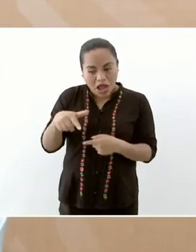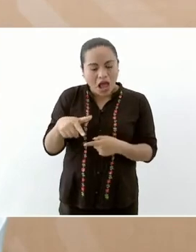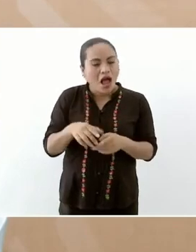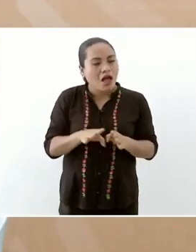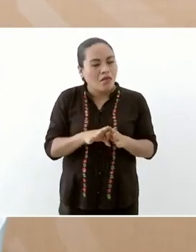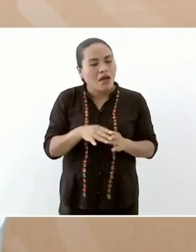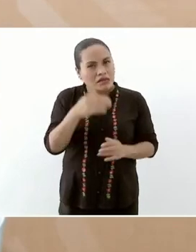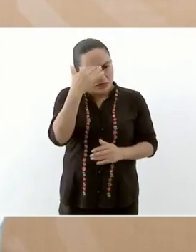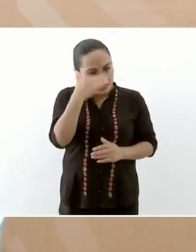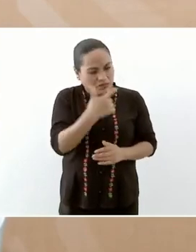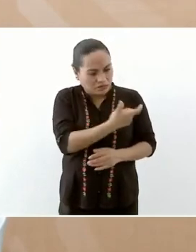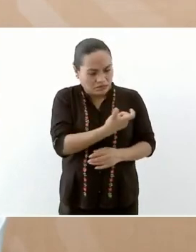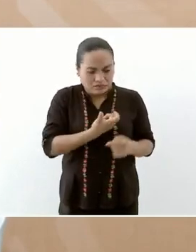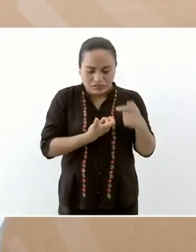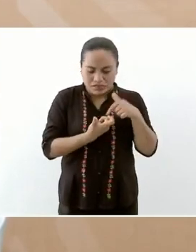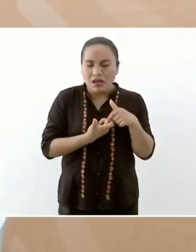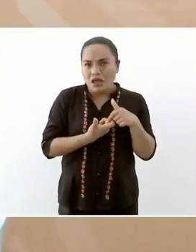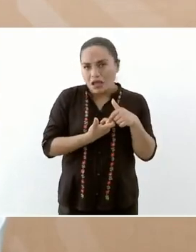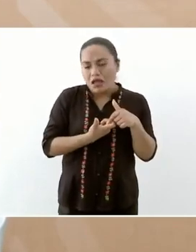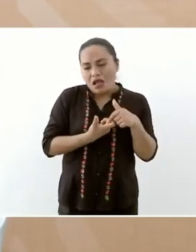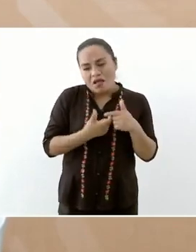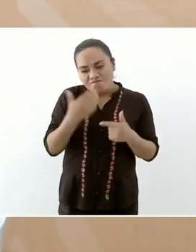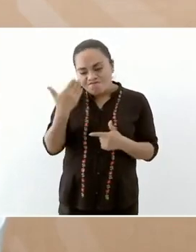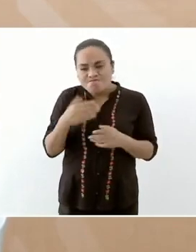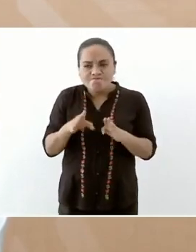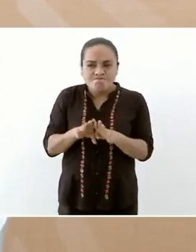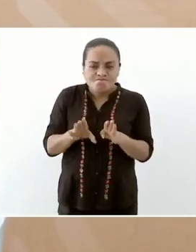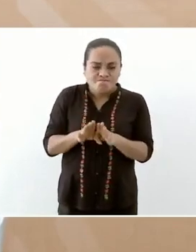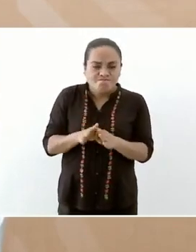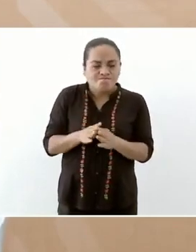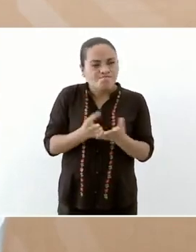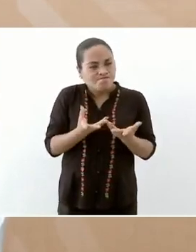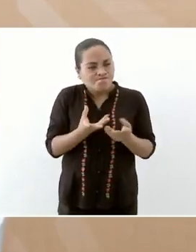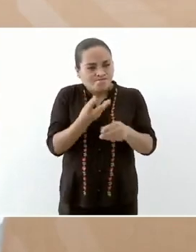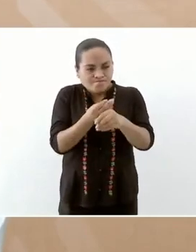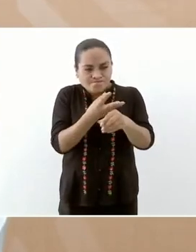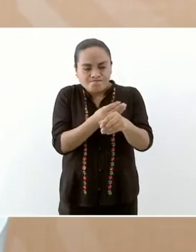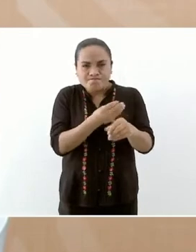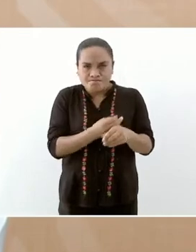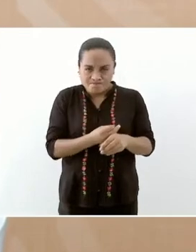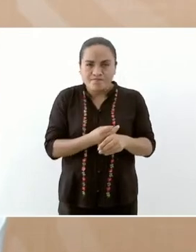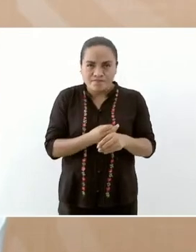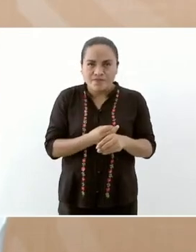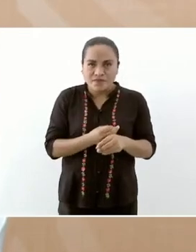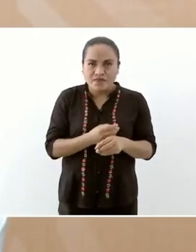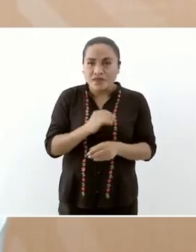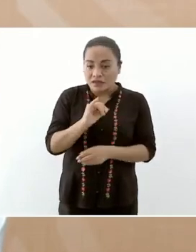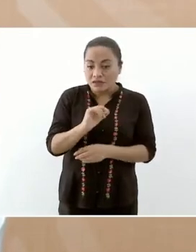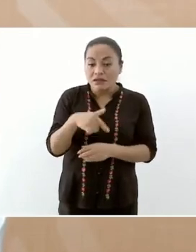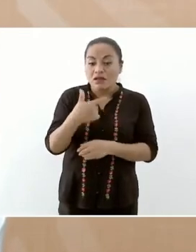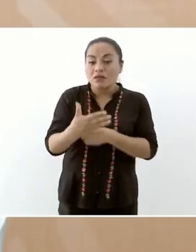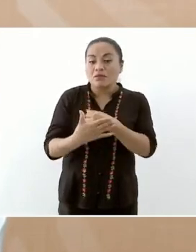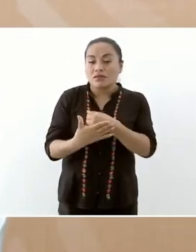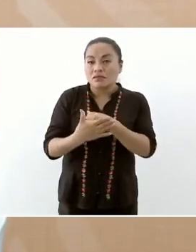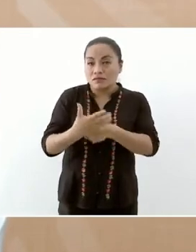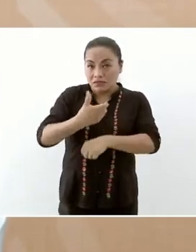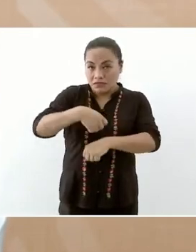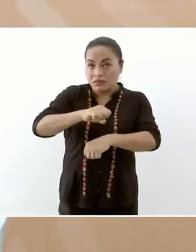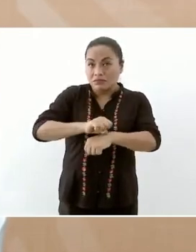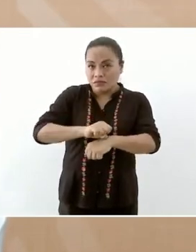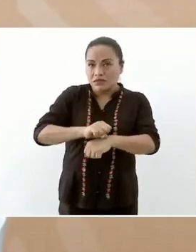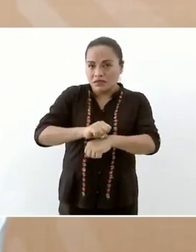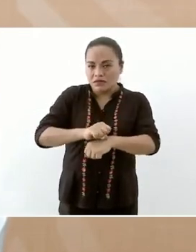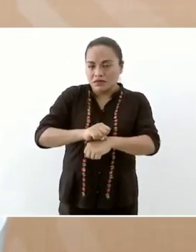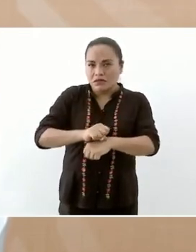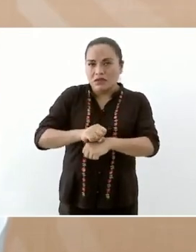se va a entregar el apoyo de manera directa desde la semana que viene a